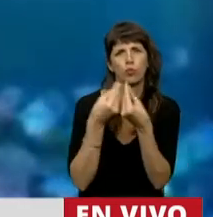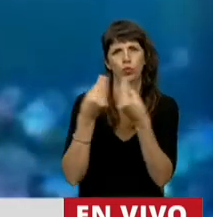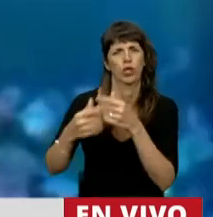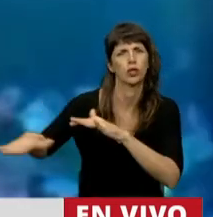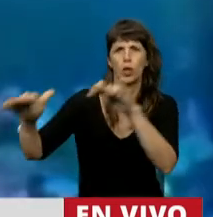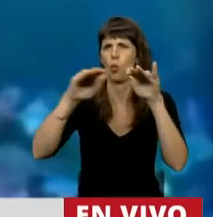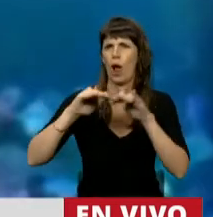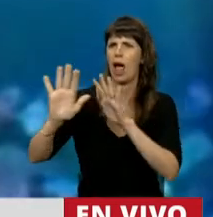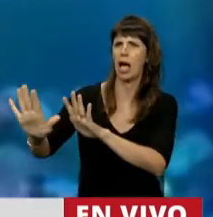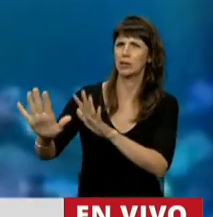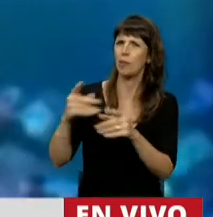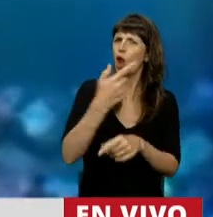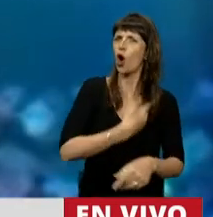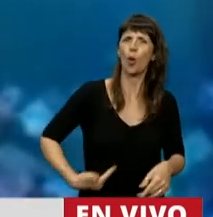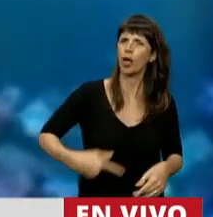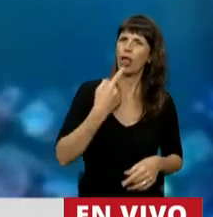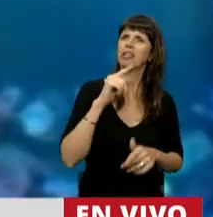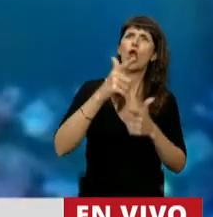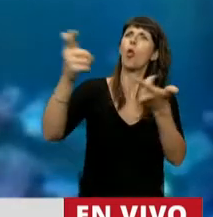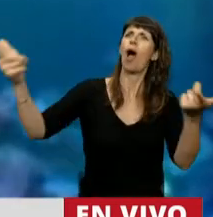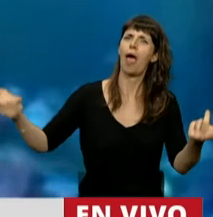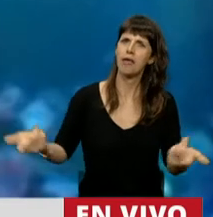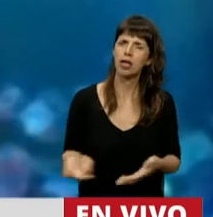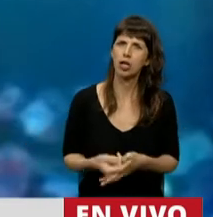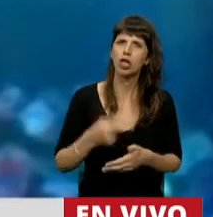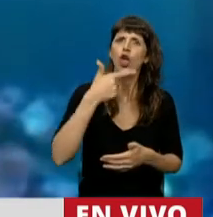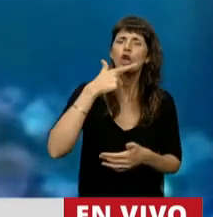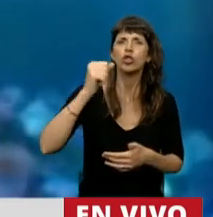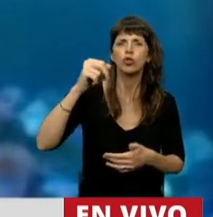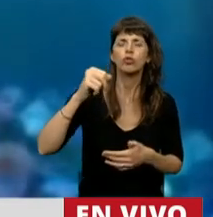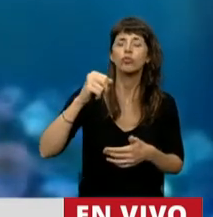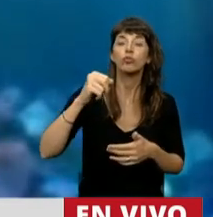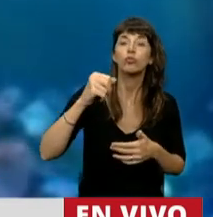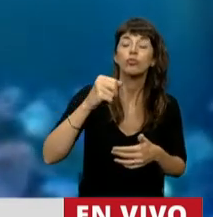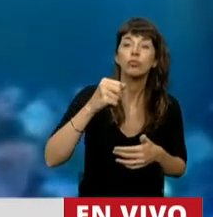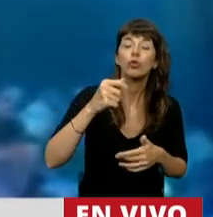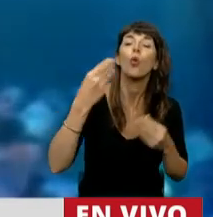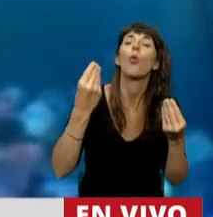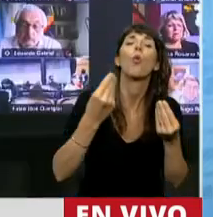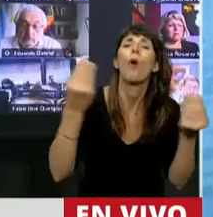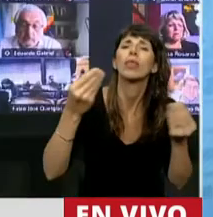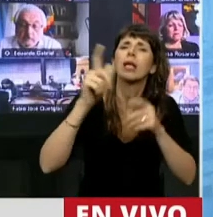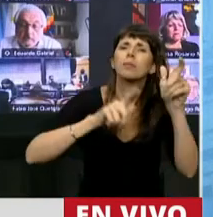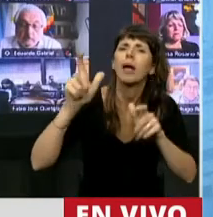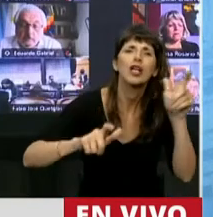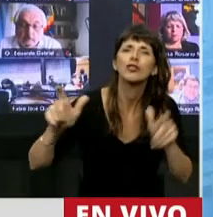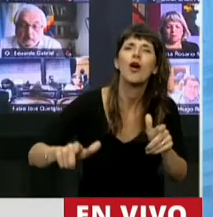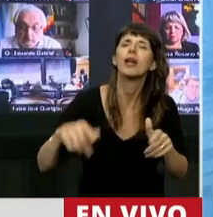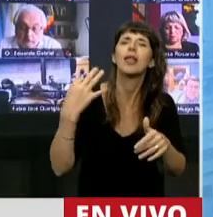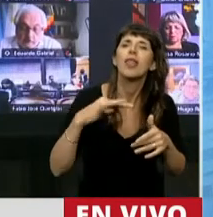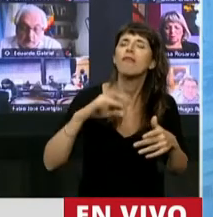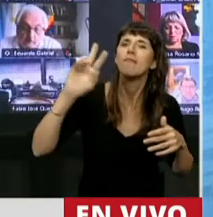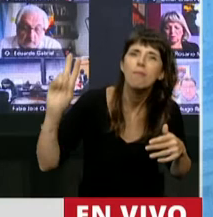este gobierno niega por completo? ¿Cuánta soledad más tiene que haber? ¿Cuántas personas más tienen que morir